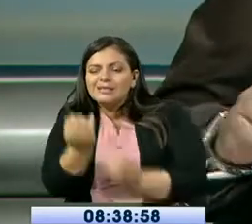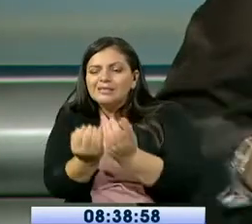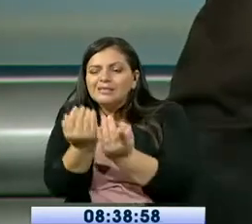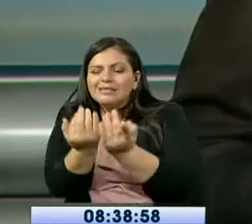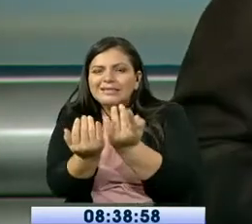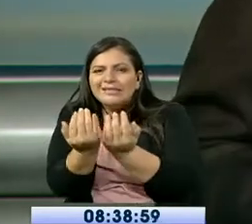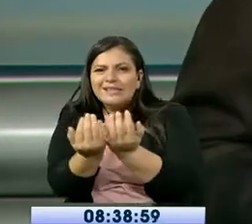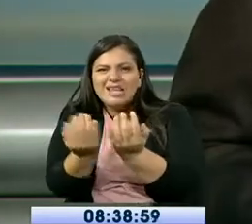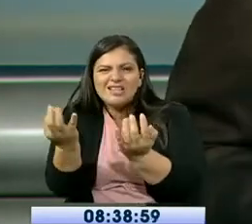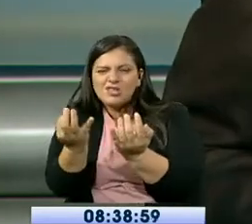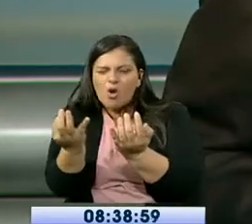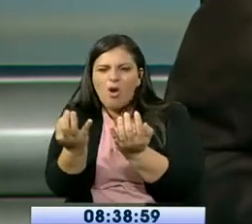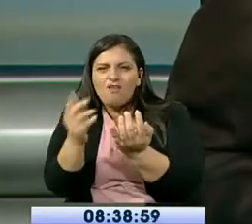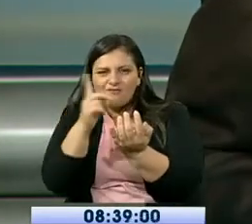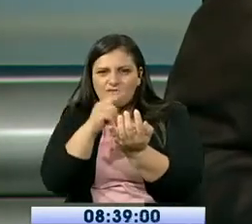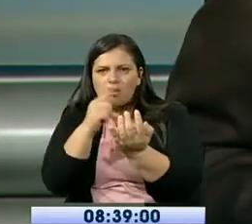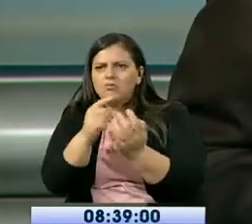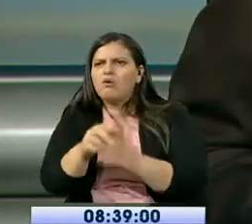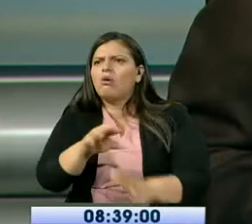El sector de Cisne 2